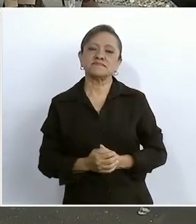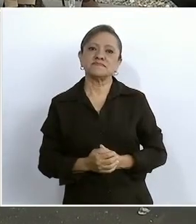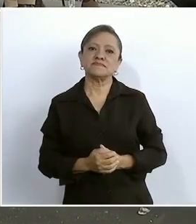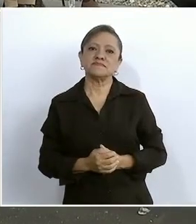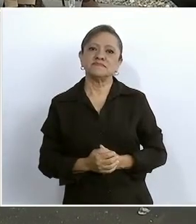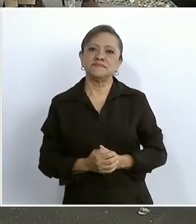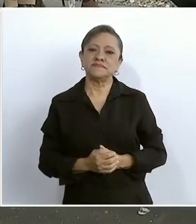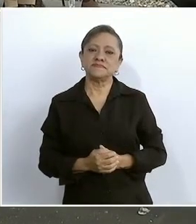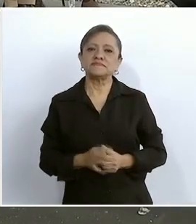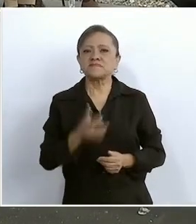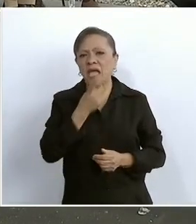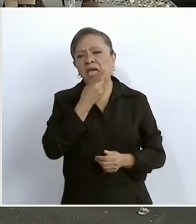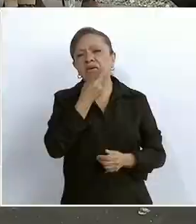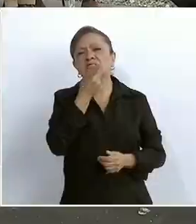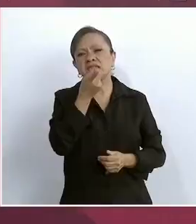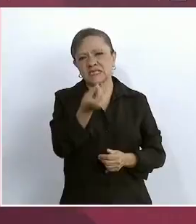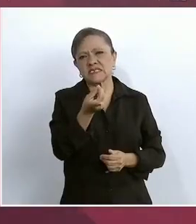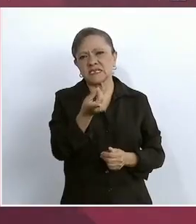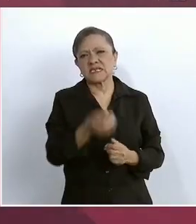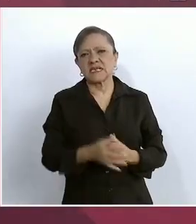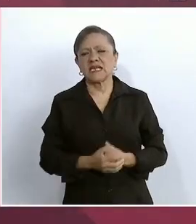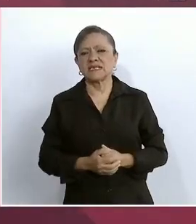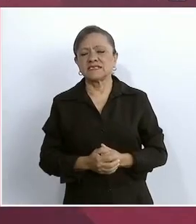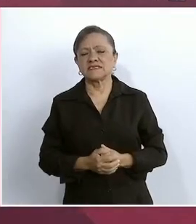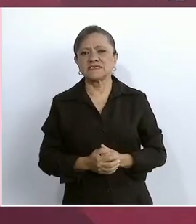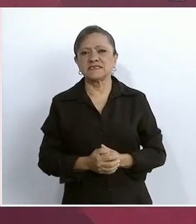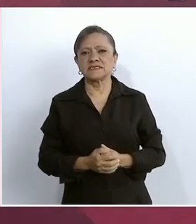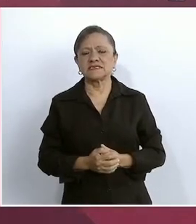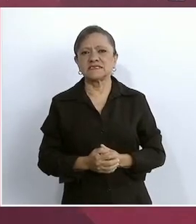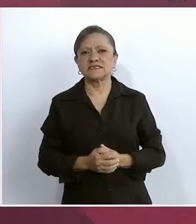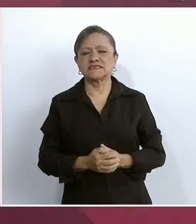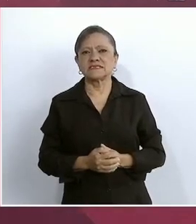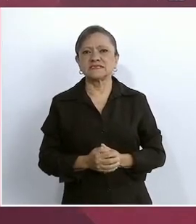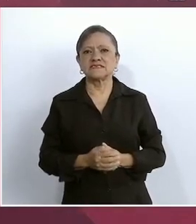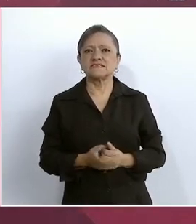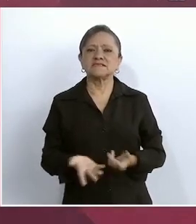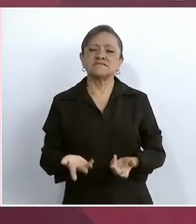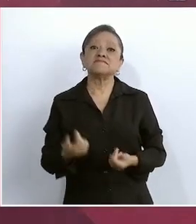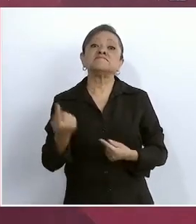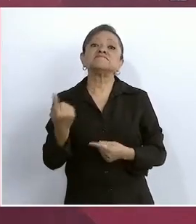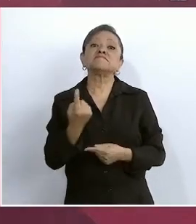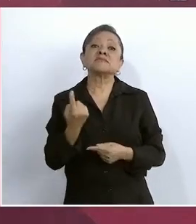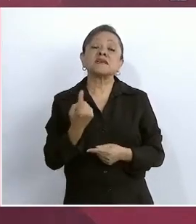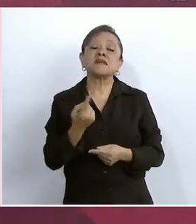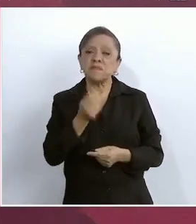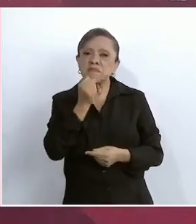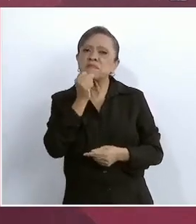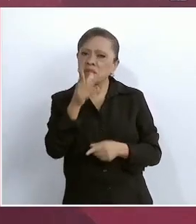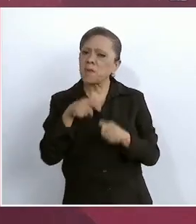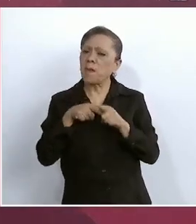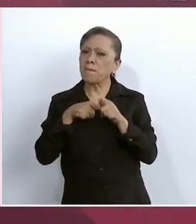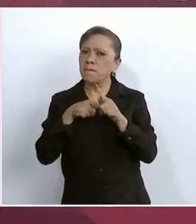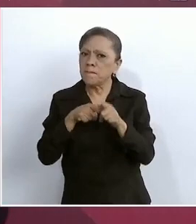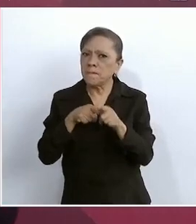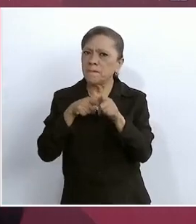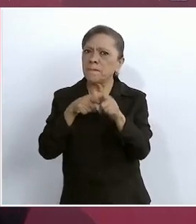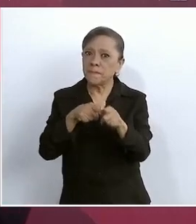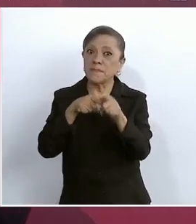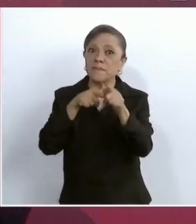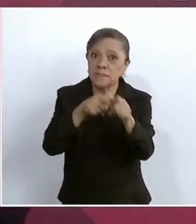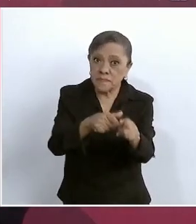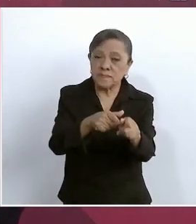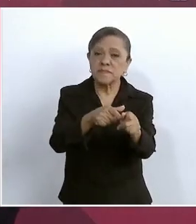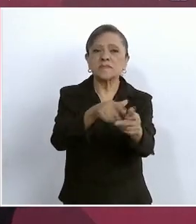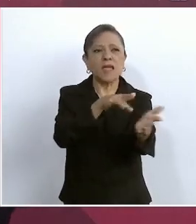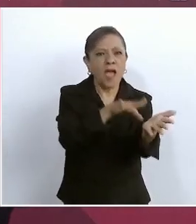también de que vamos a seguir apoyando con todos los programas